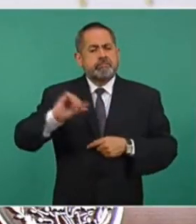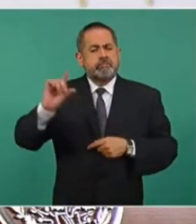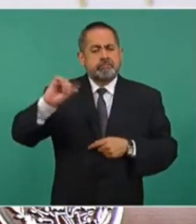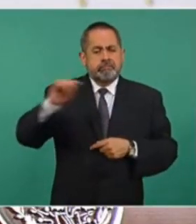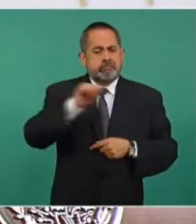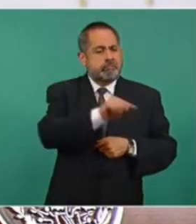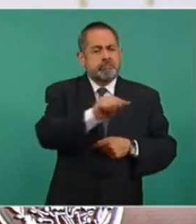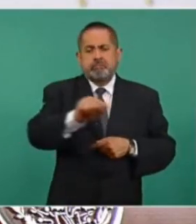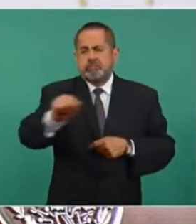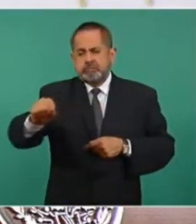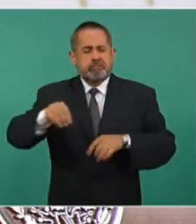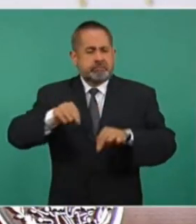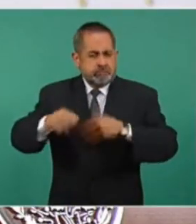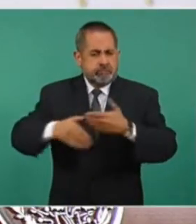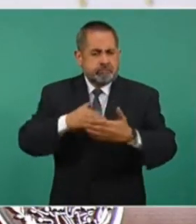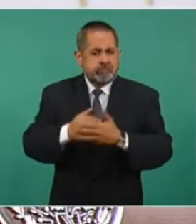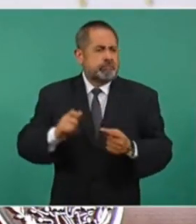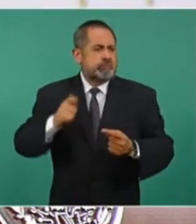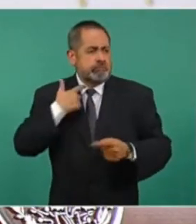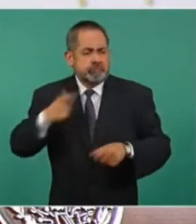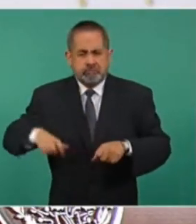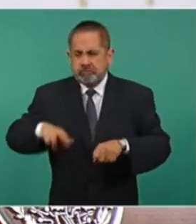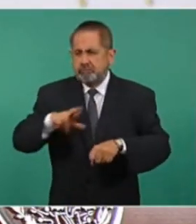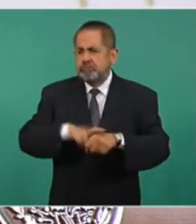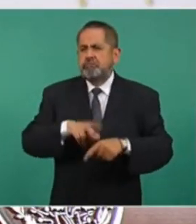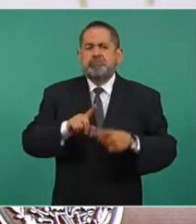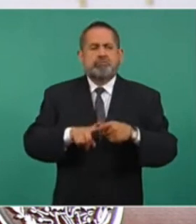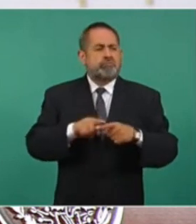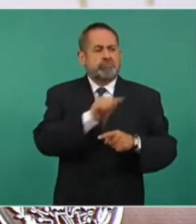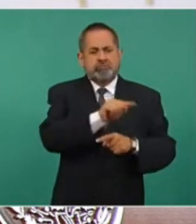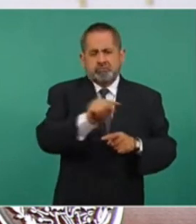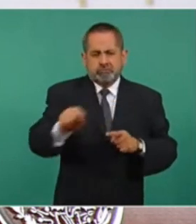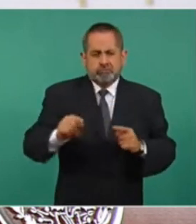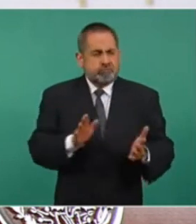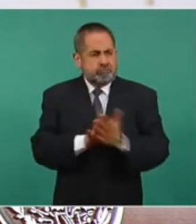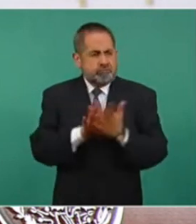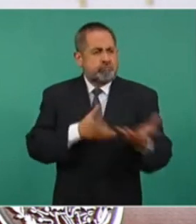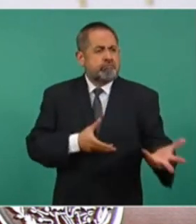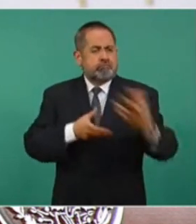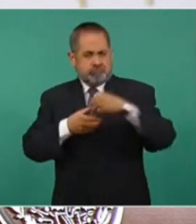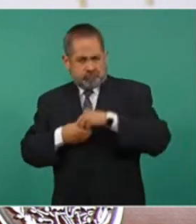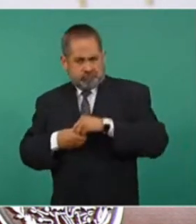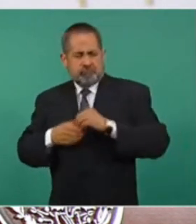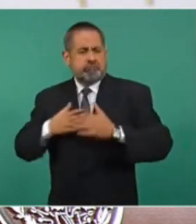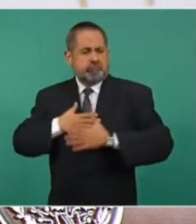exgobernadores en nuestro gobierno.